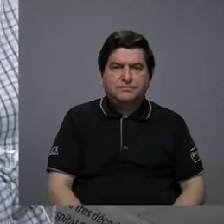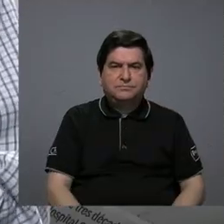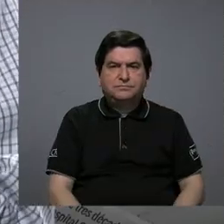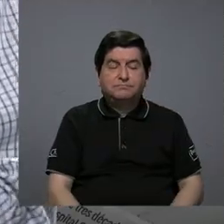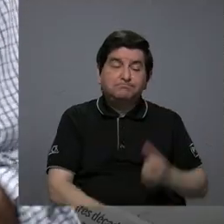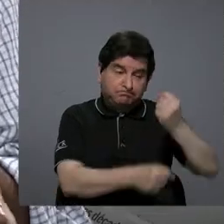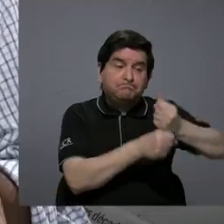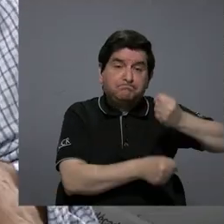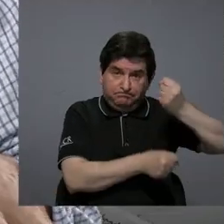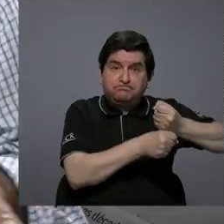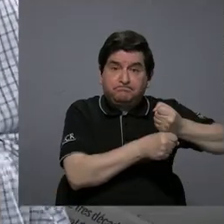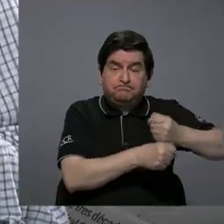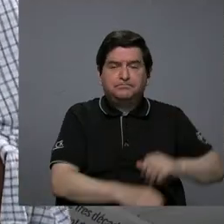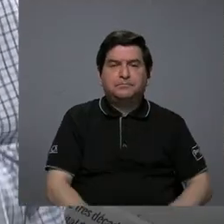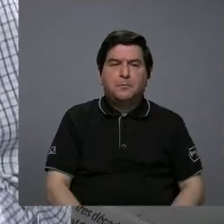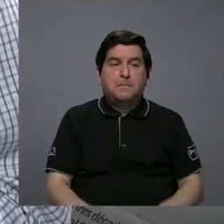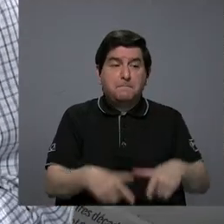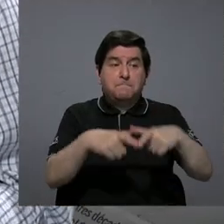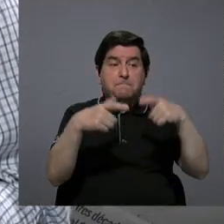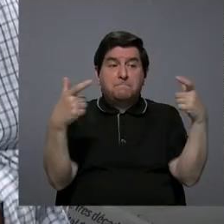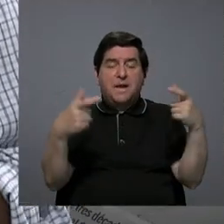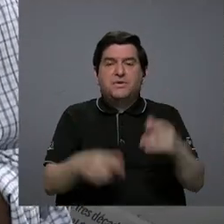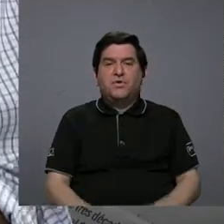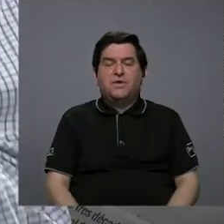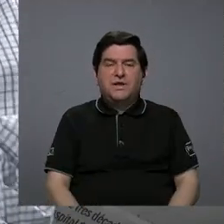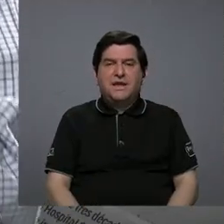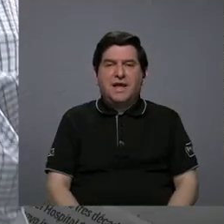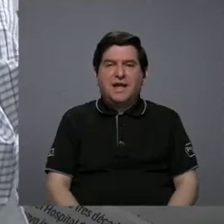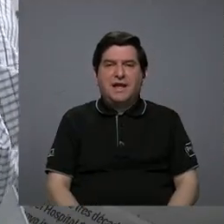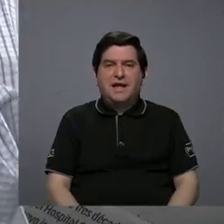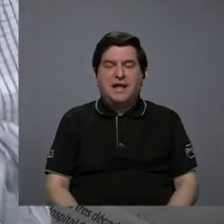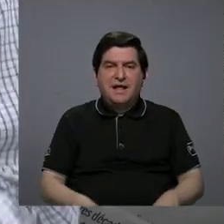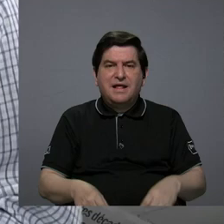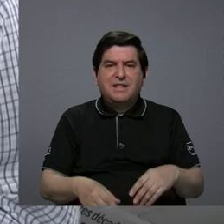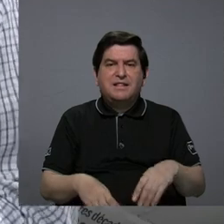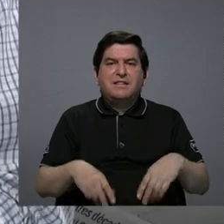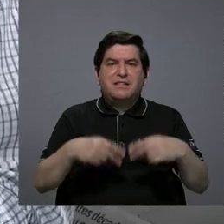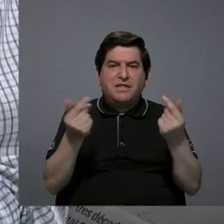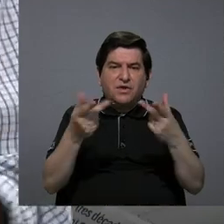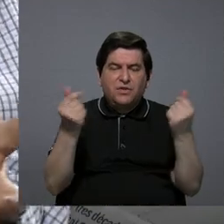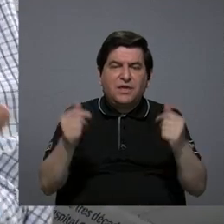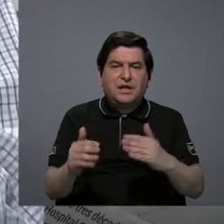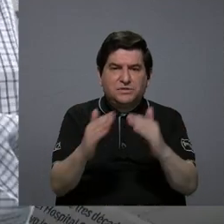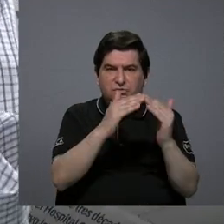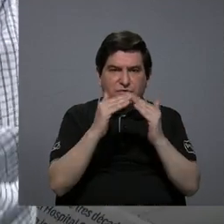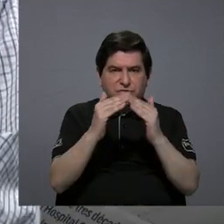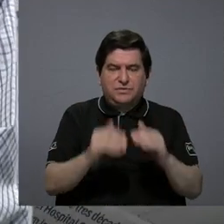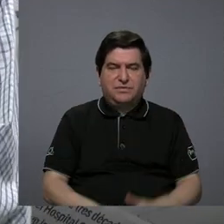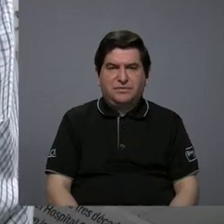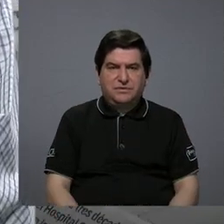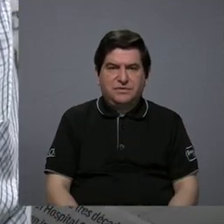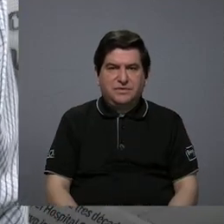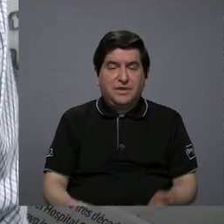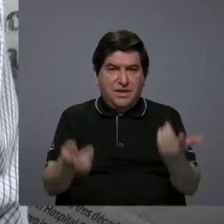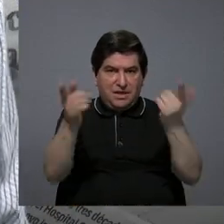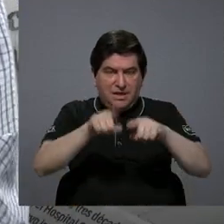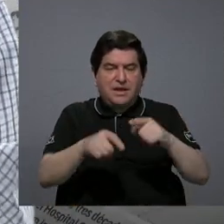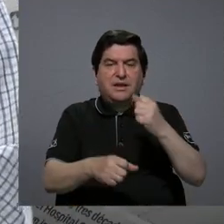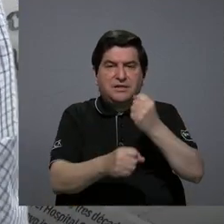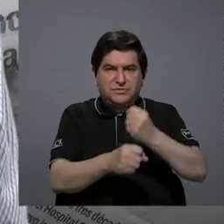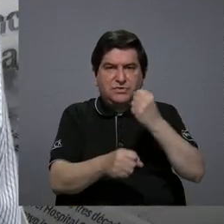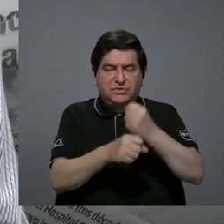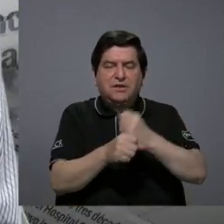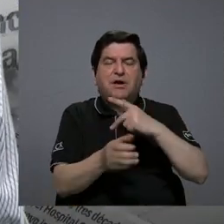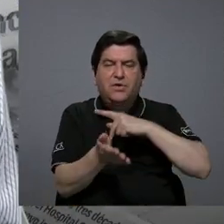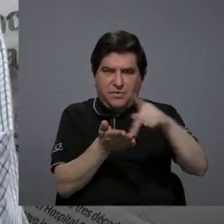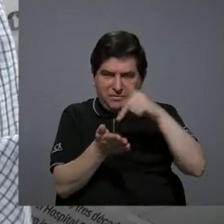a través del empleo, la gran mayoría de los ingresos de la gran mayoría de la población proviene del trabajo